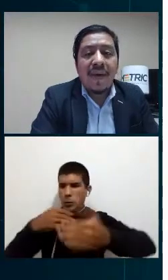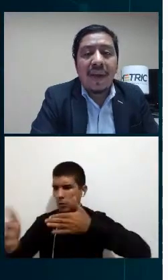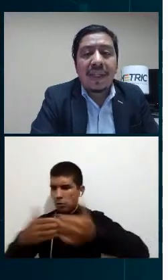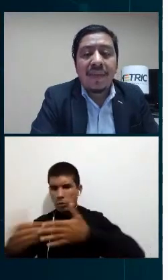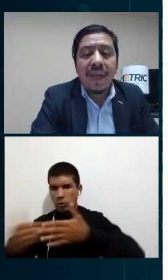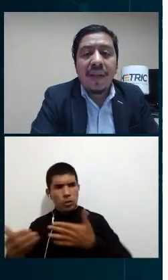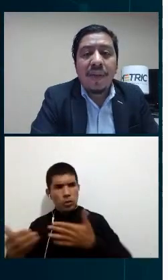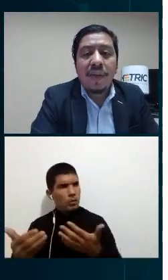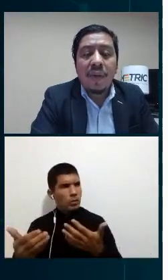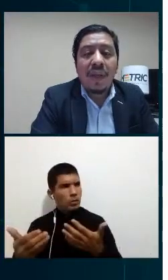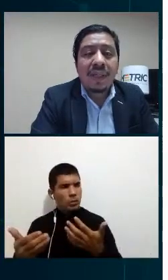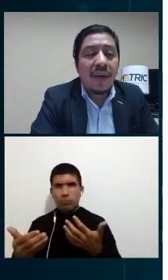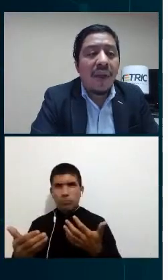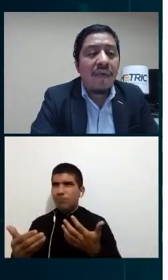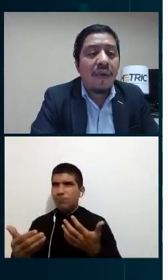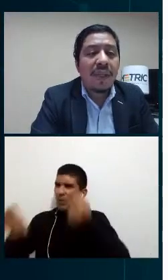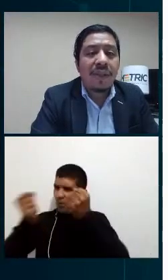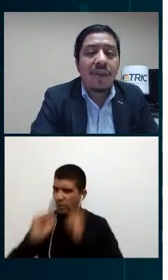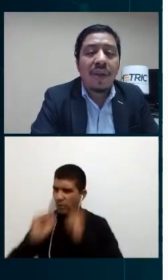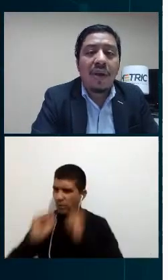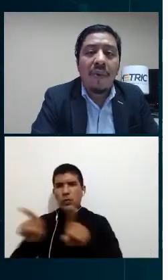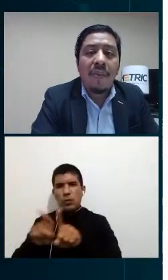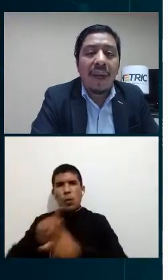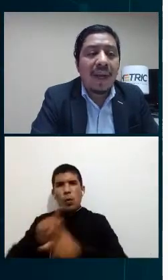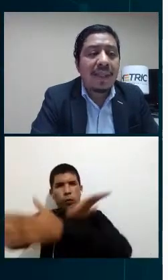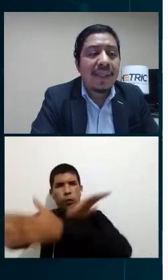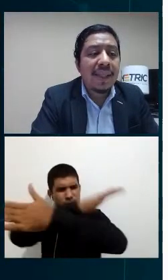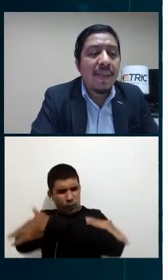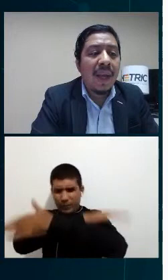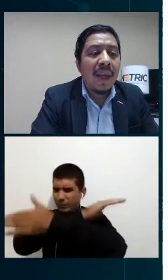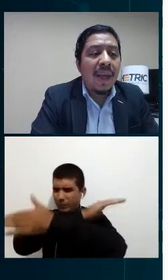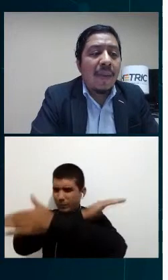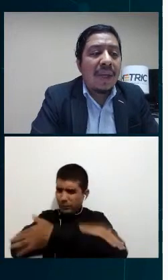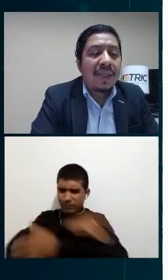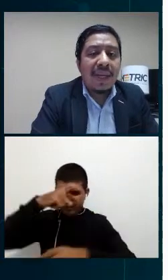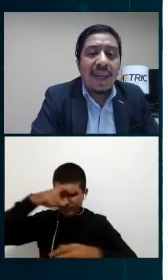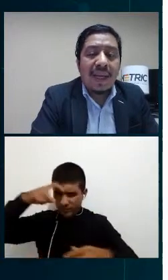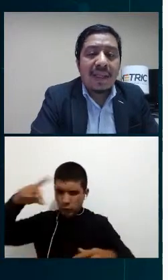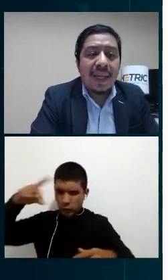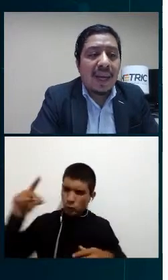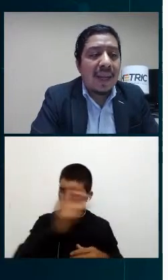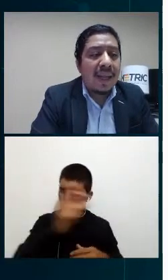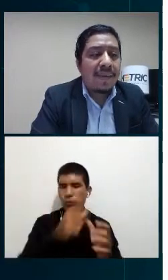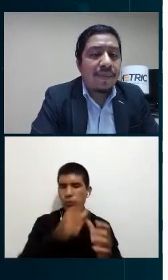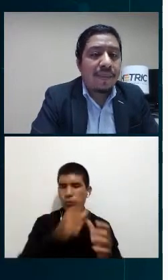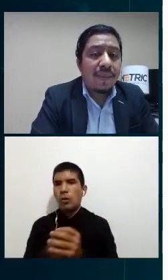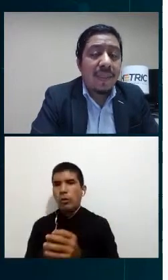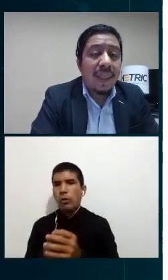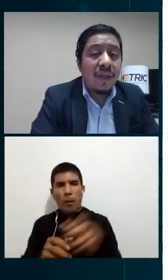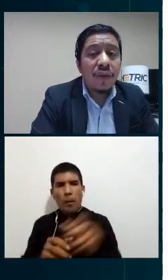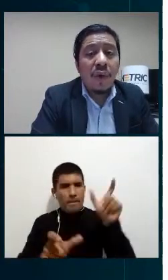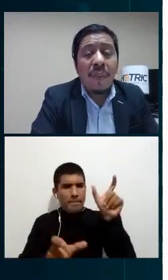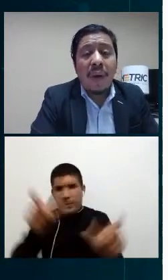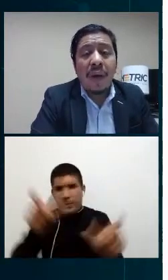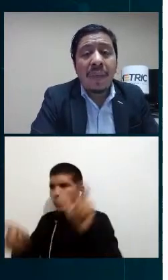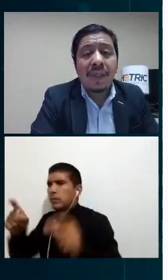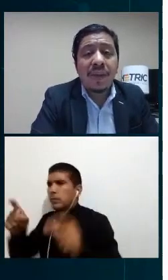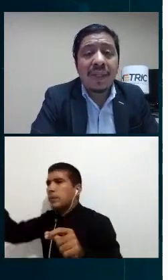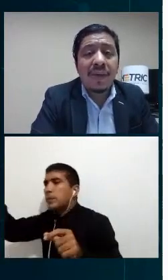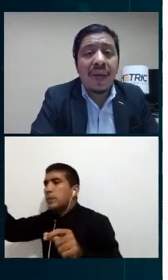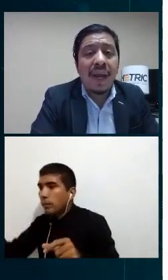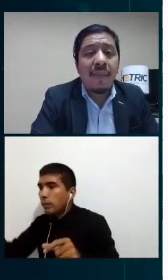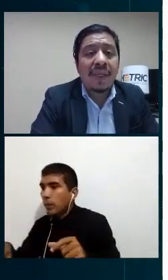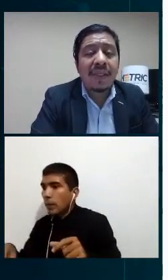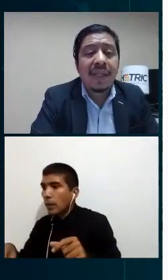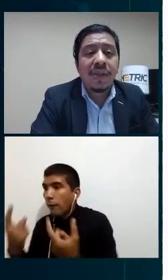que estaban recibiendo toda esta nueva información de cómo operar el sistema pues tenía que ser no sólo para una